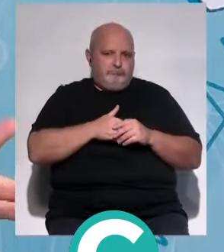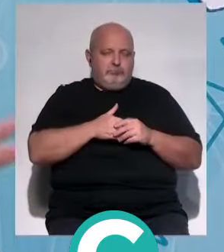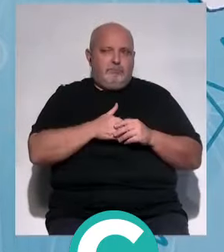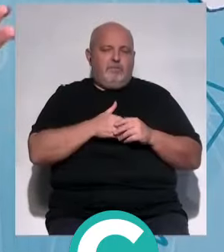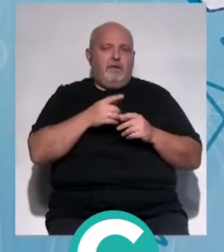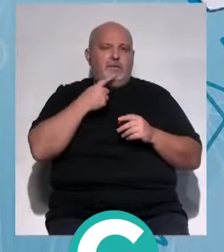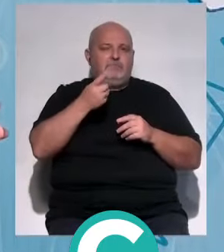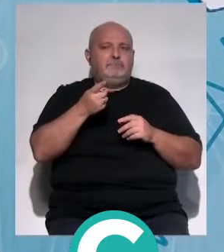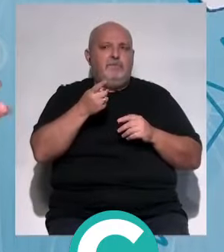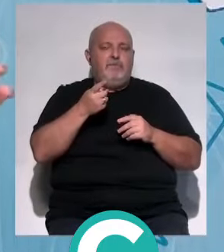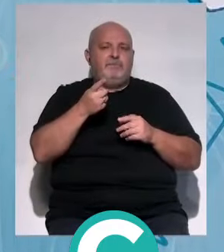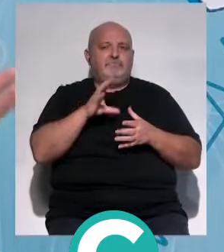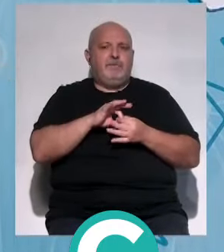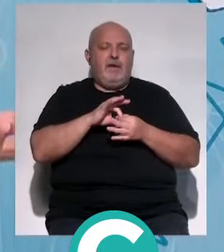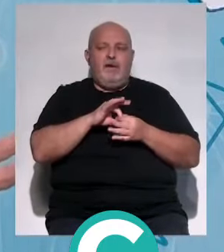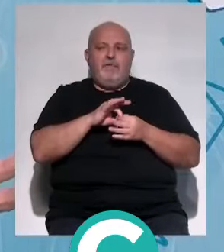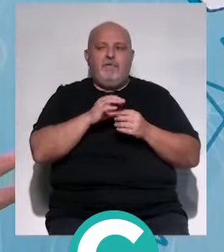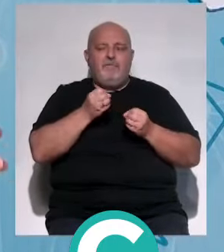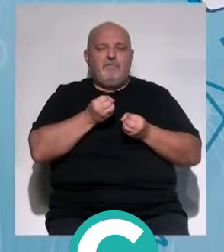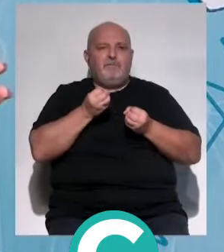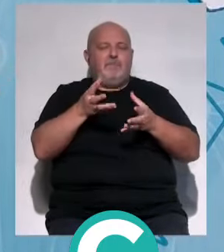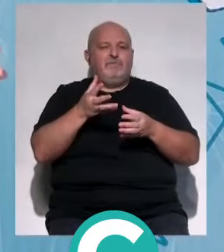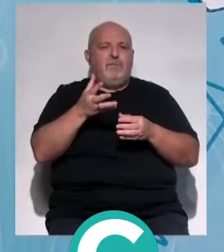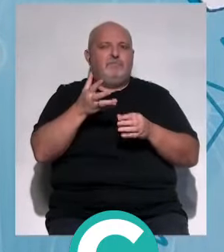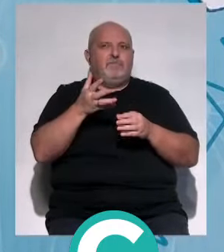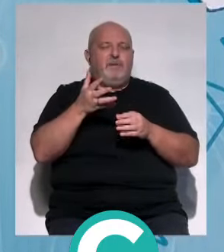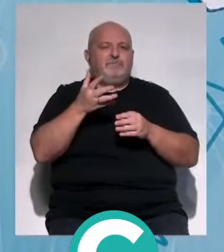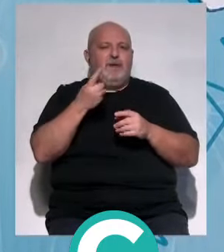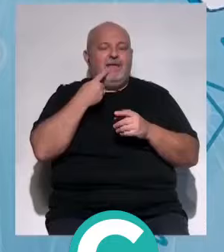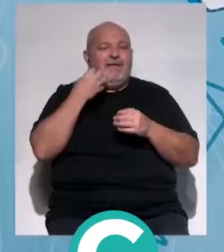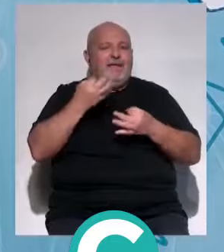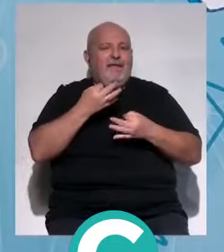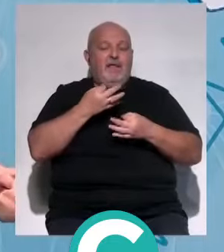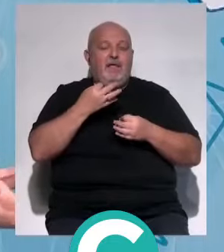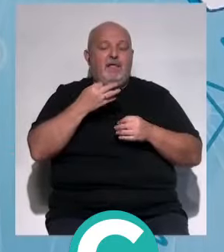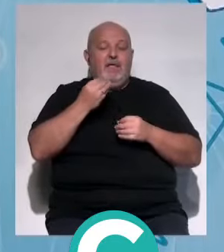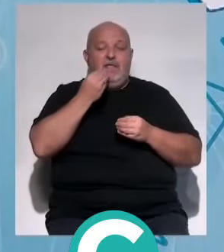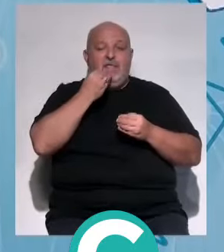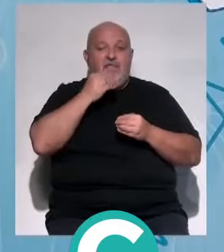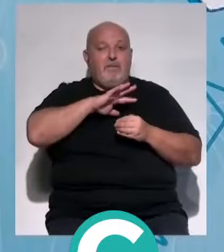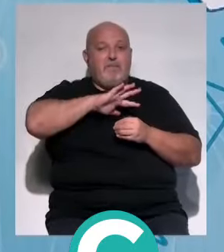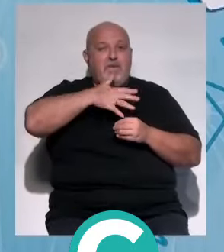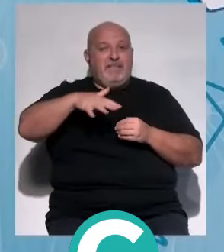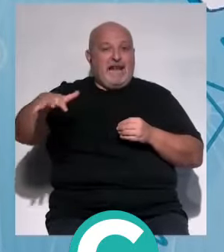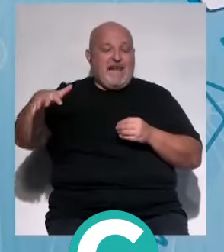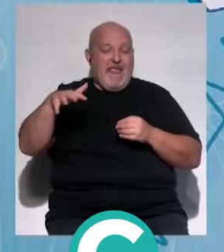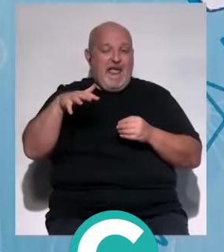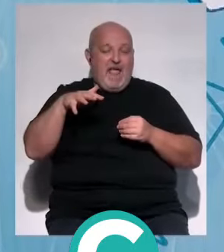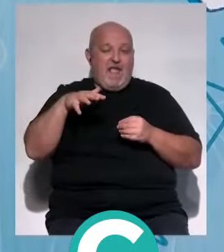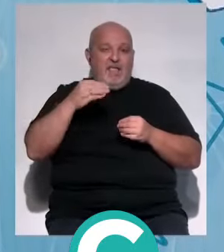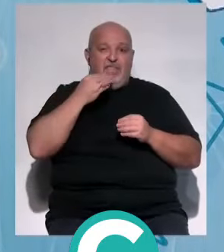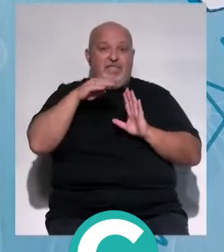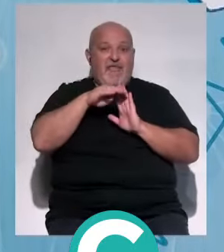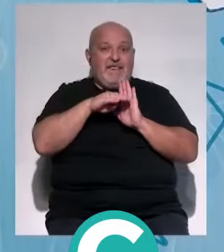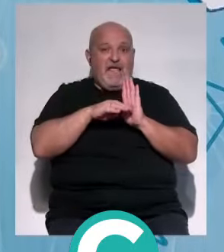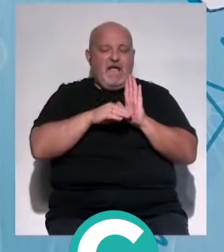siento que tengo que terminar el programa y no puedo terminar el programa sin decir que la dieta mediterránea puede ser una dieta muy buena